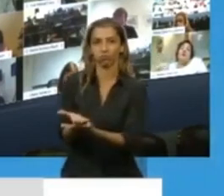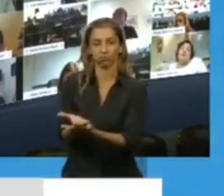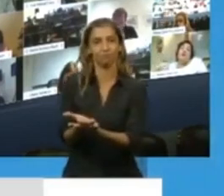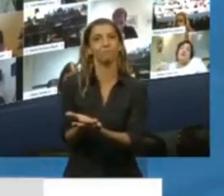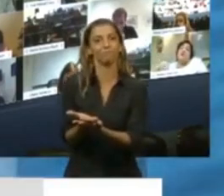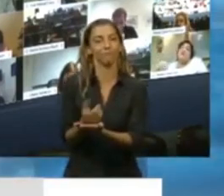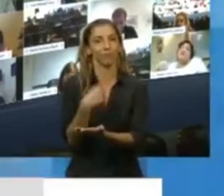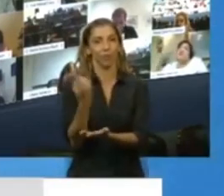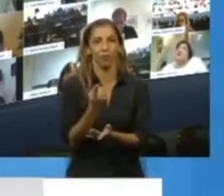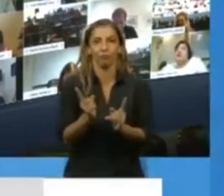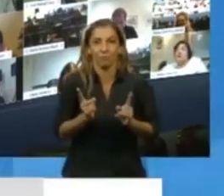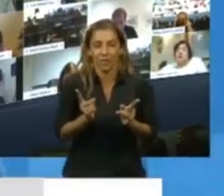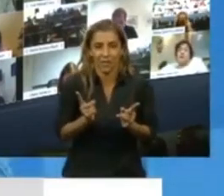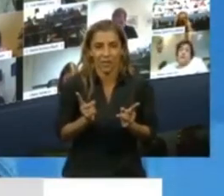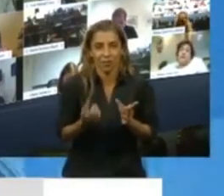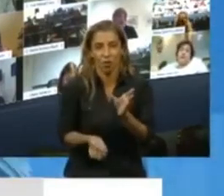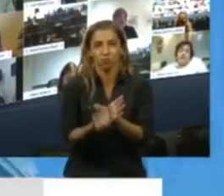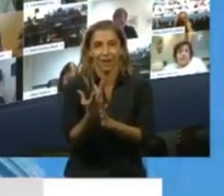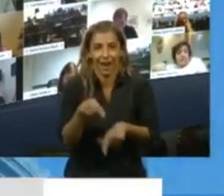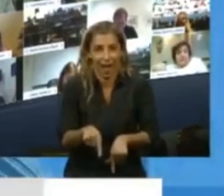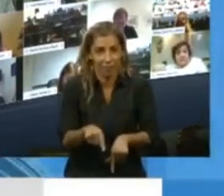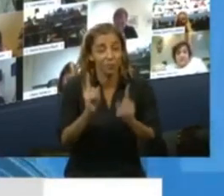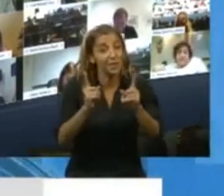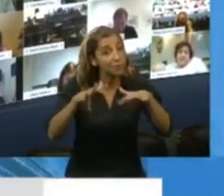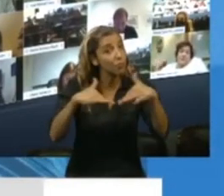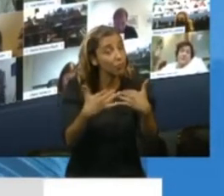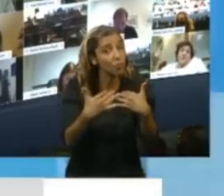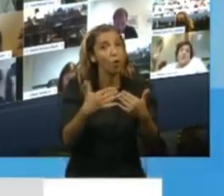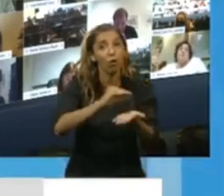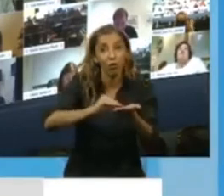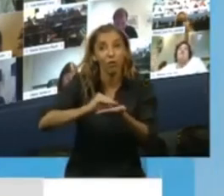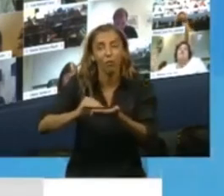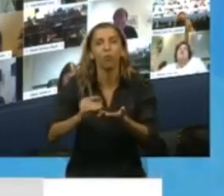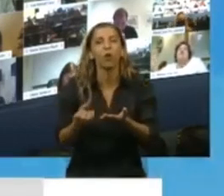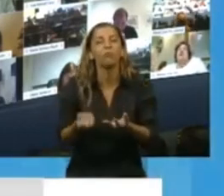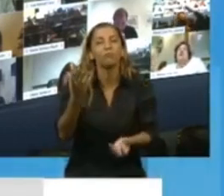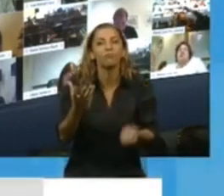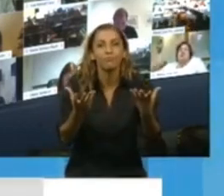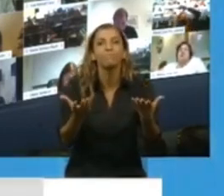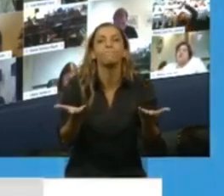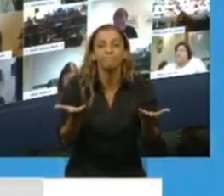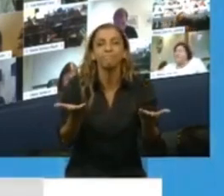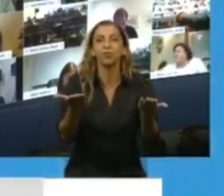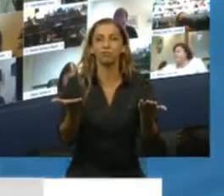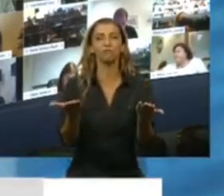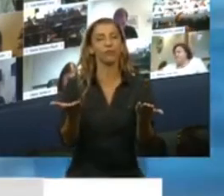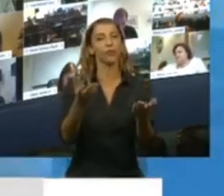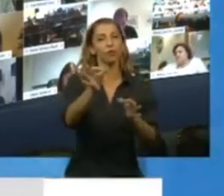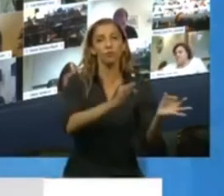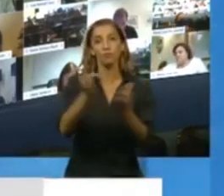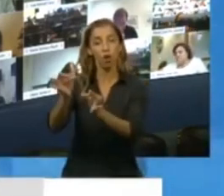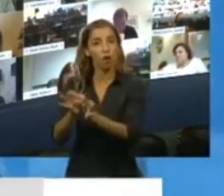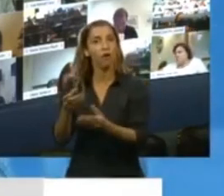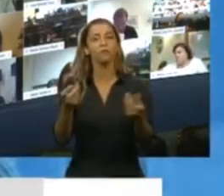nacido de la propia Cámara de Diputados de la Nación, tienen una participación de los distintos